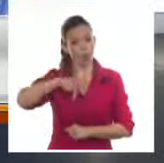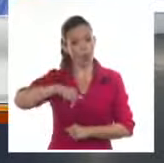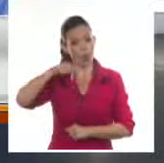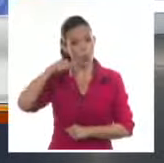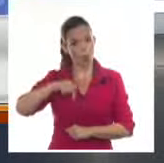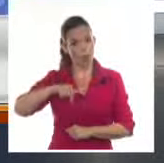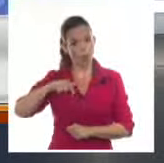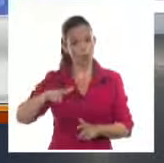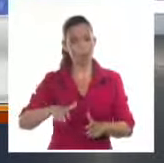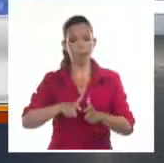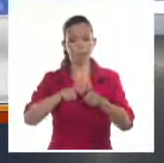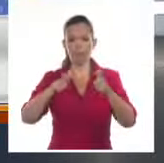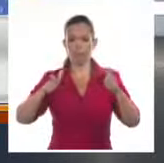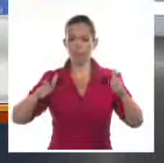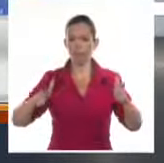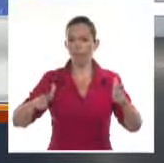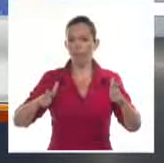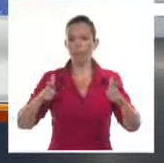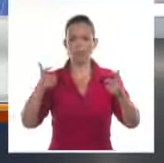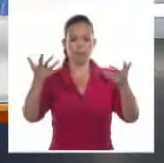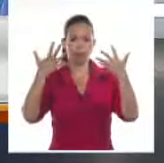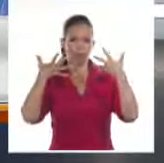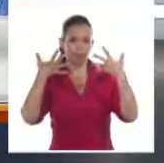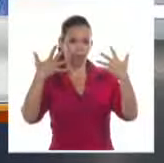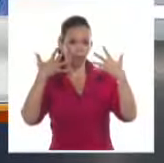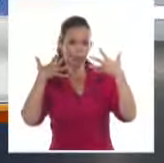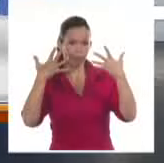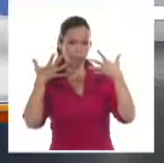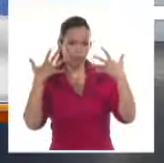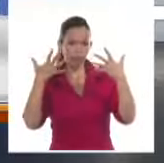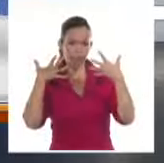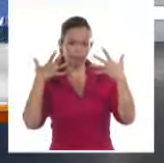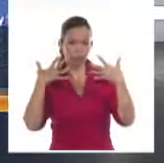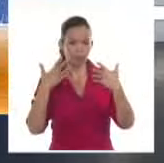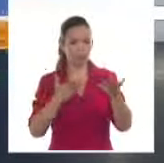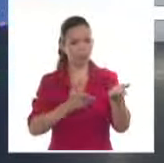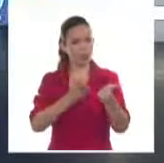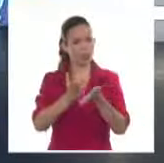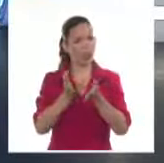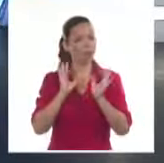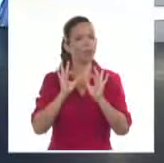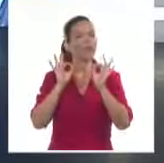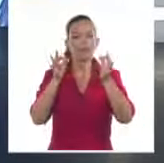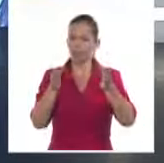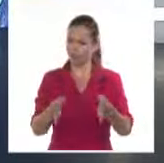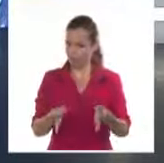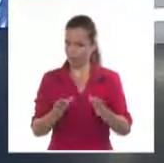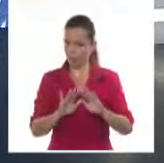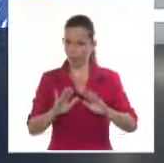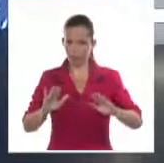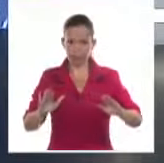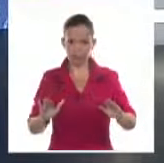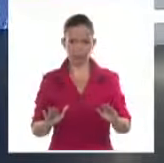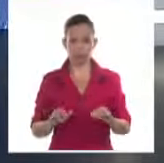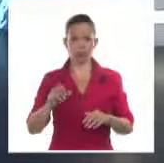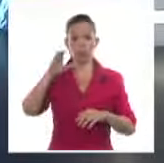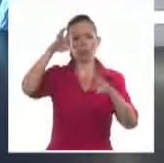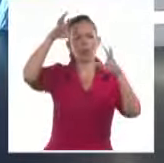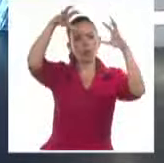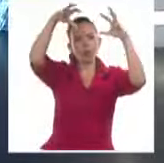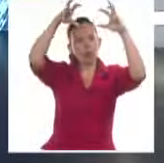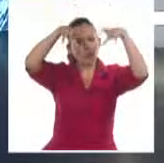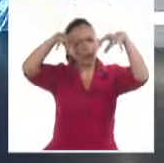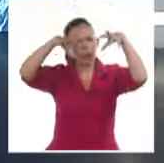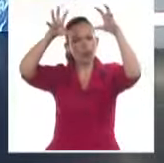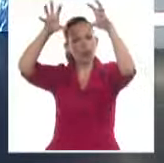las altas presiones en un sistema que durante las últimas 24 horas mantiene el tiempo estable sobre el país. Solamente se registran chubascos ocasionales